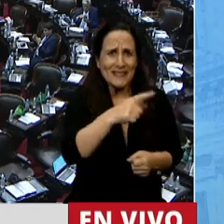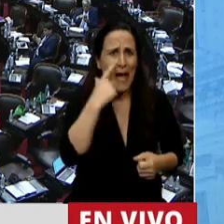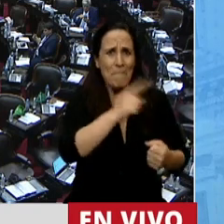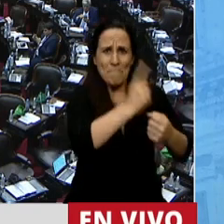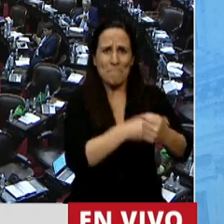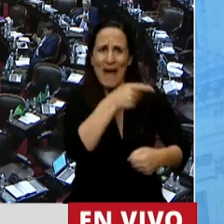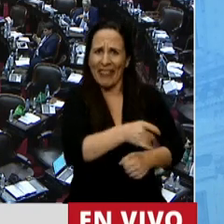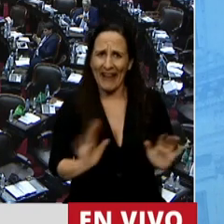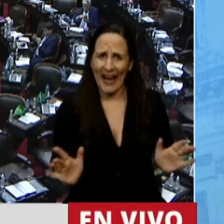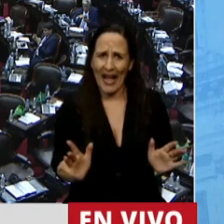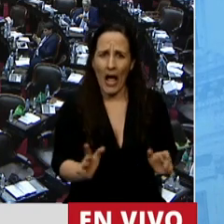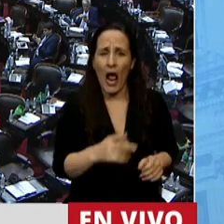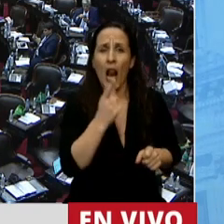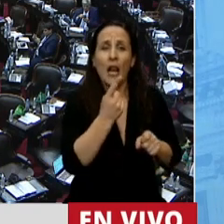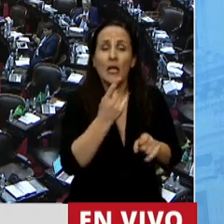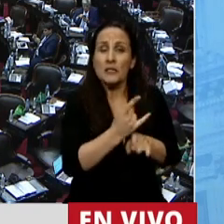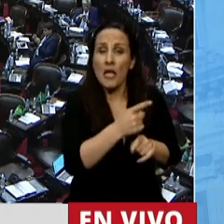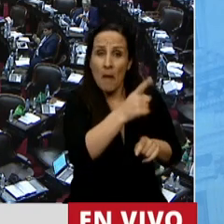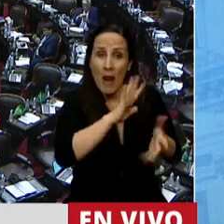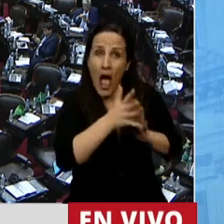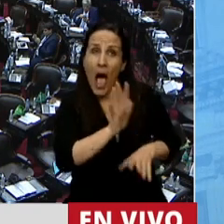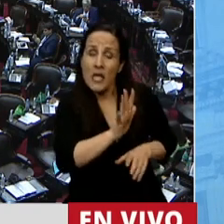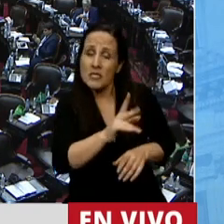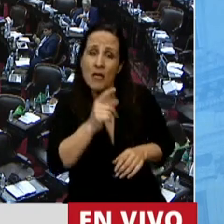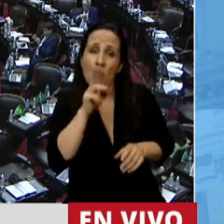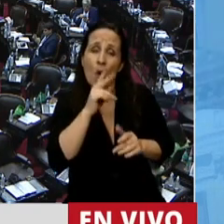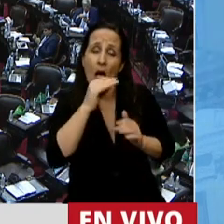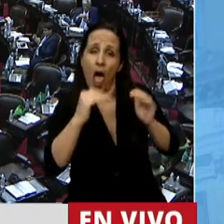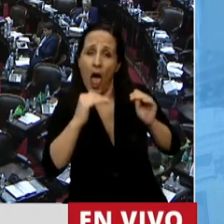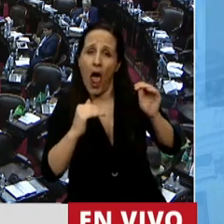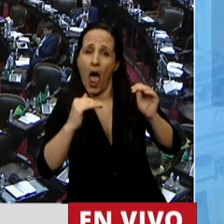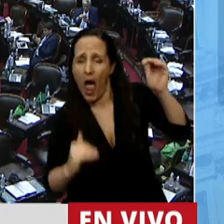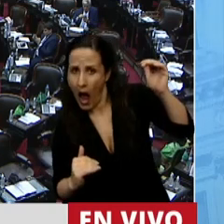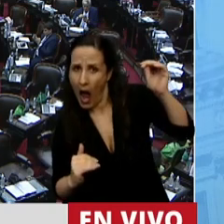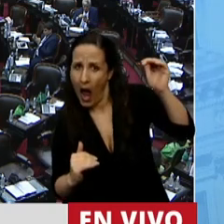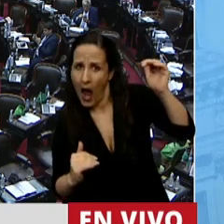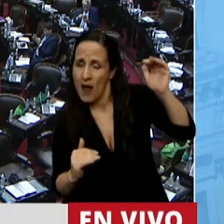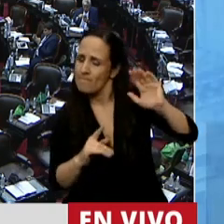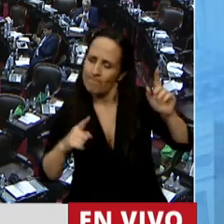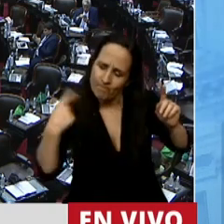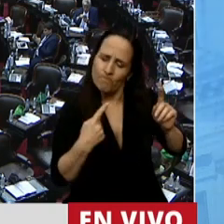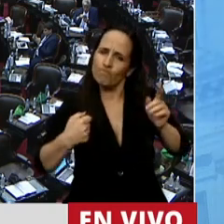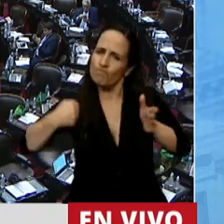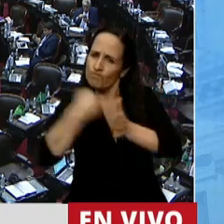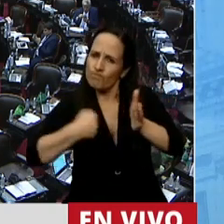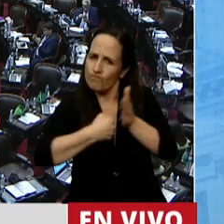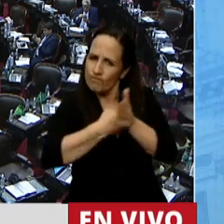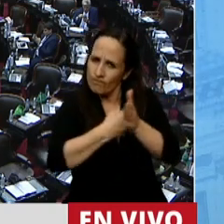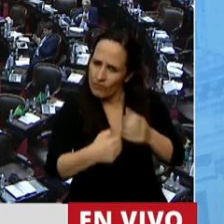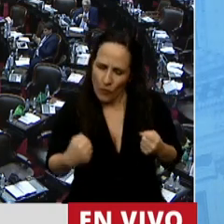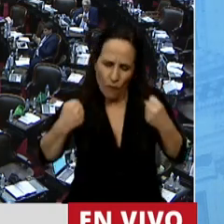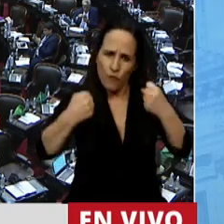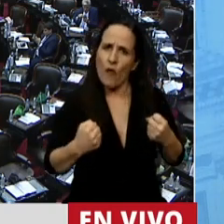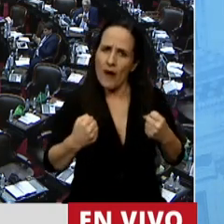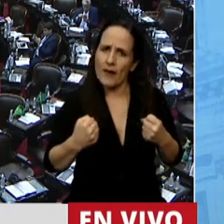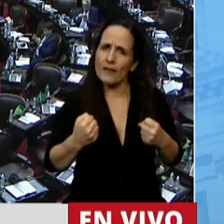condenó a segundos, a terceros o a cuartos lugares. Hemos luchado con mucha fuerza, pero también tenemos